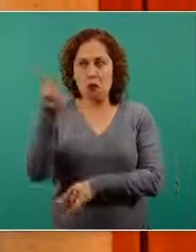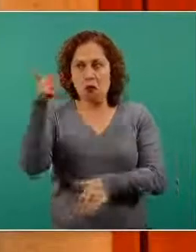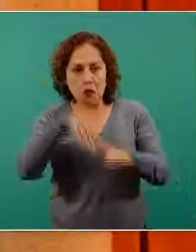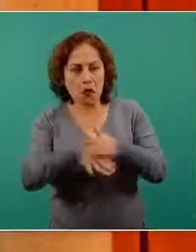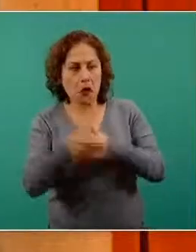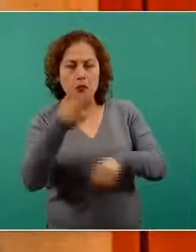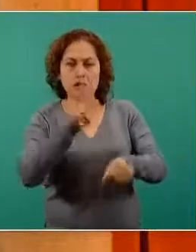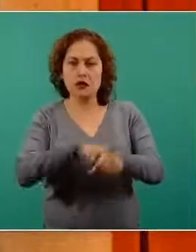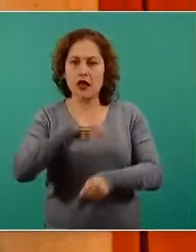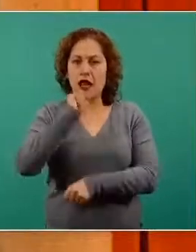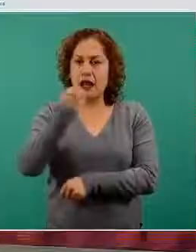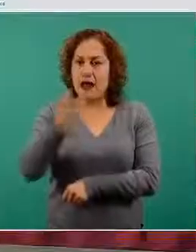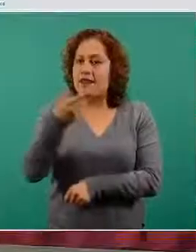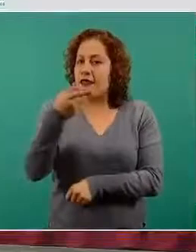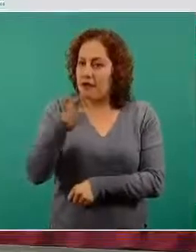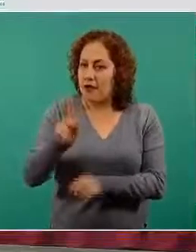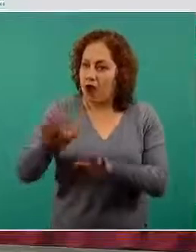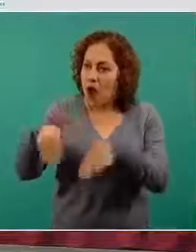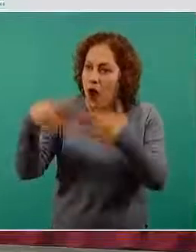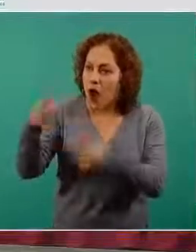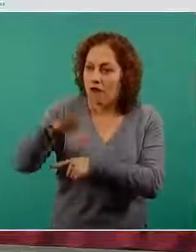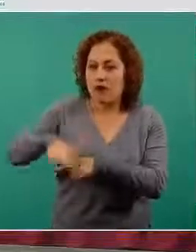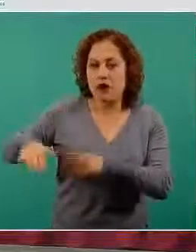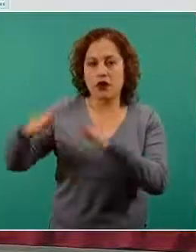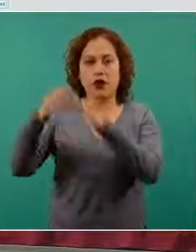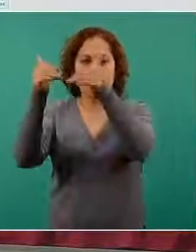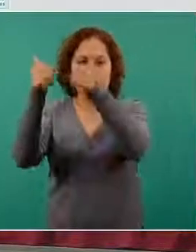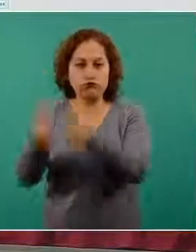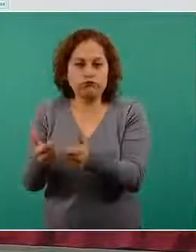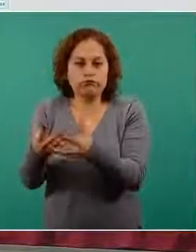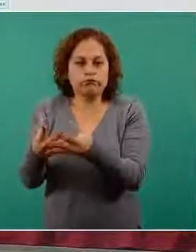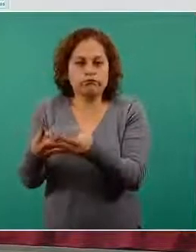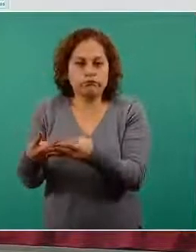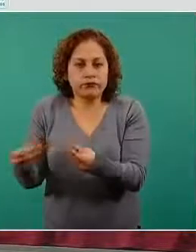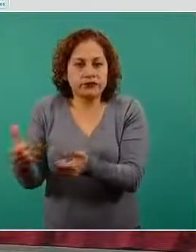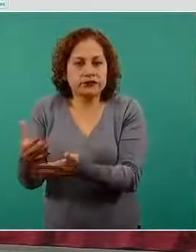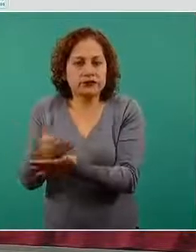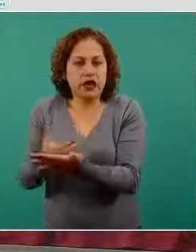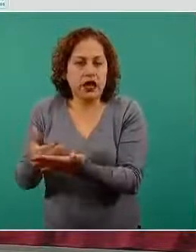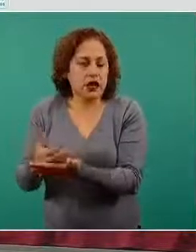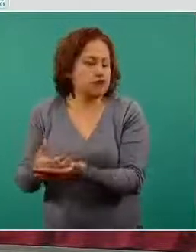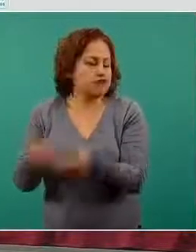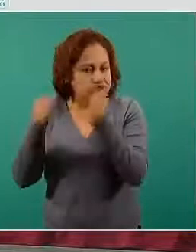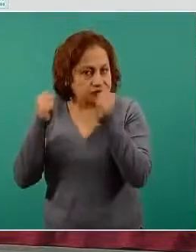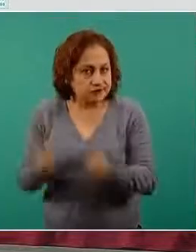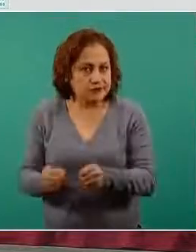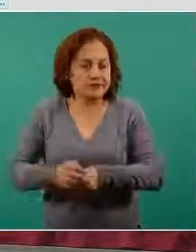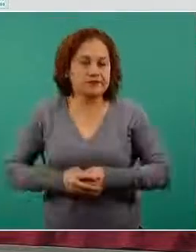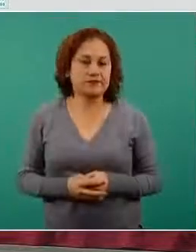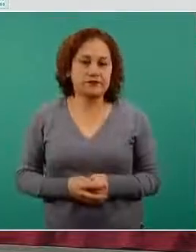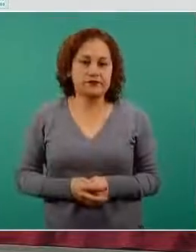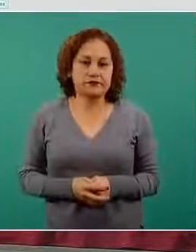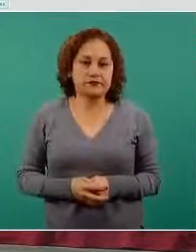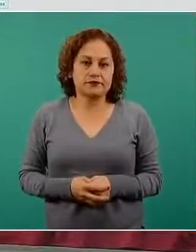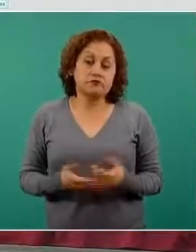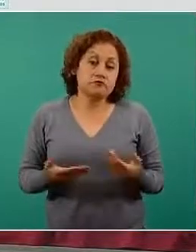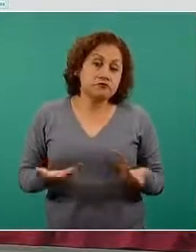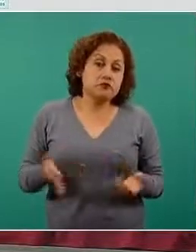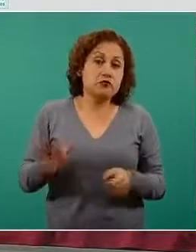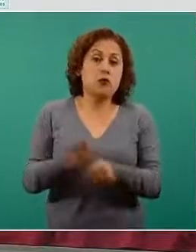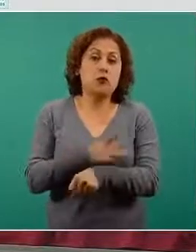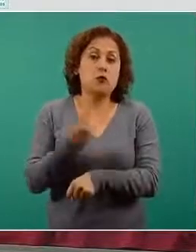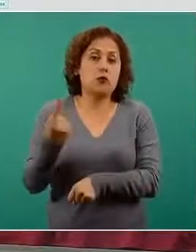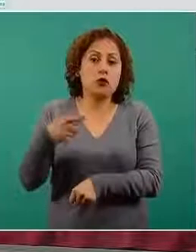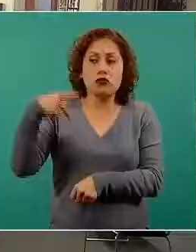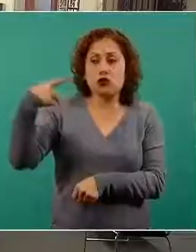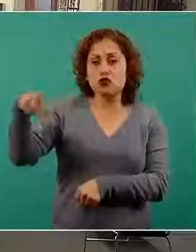y que por este nivel de cuadro